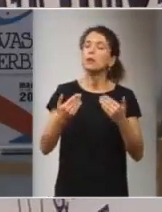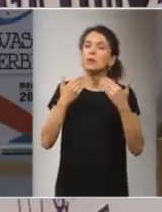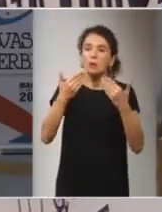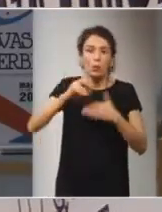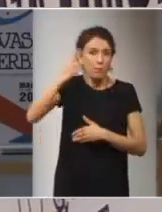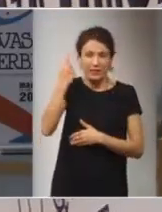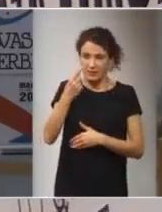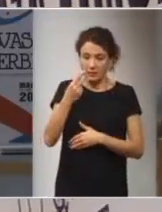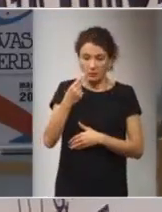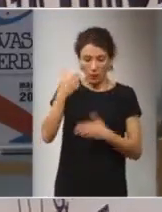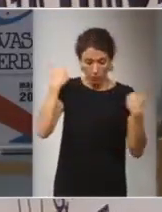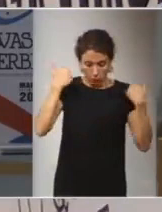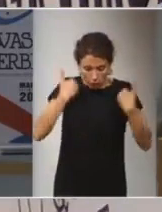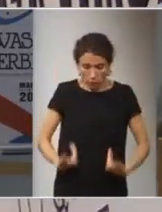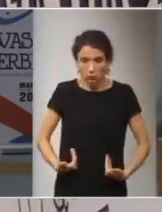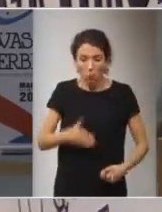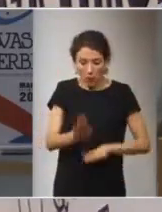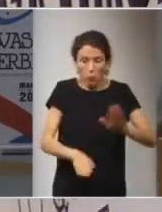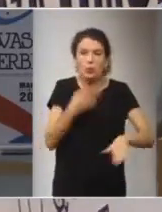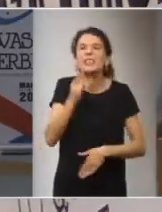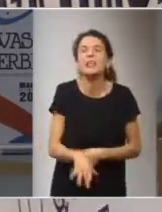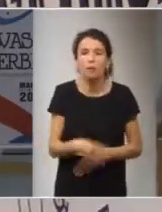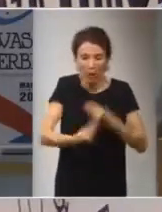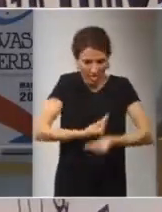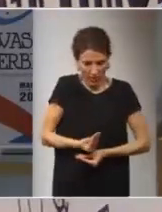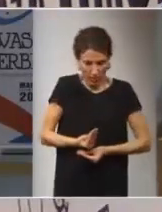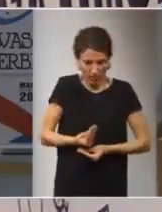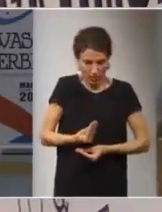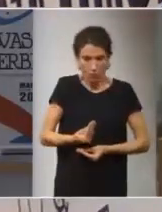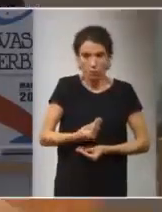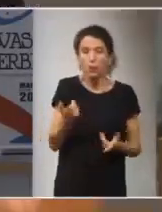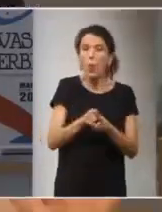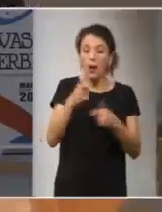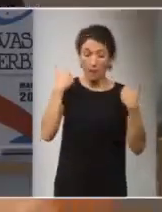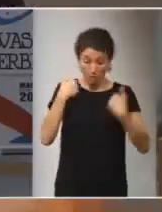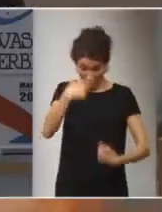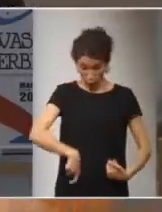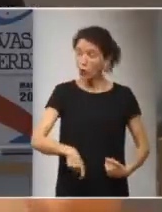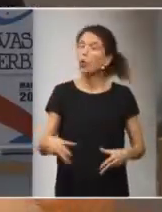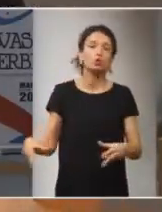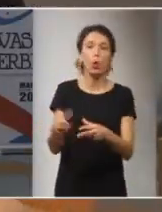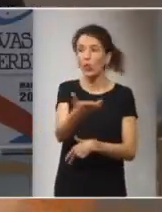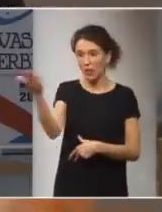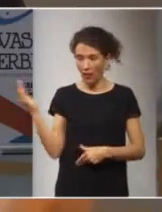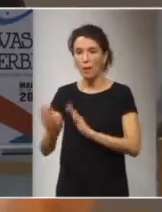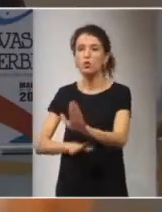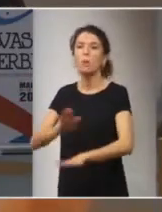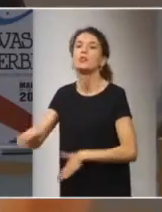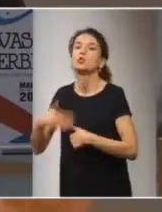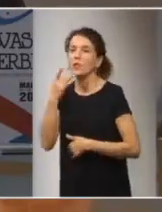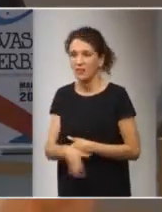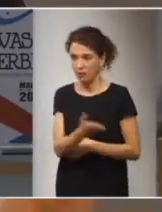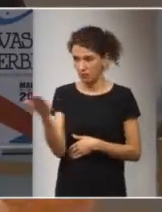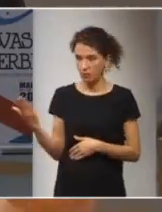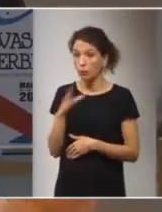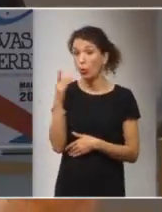es definir quién va a ser el sujeto que va a dar esos pasos quién va a ser en este caso no la persona sino las sociedades que van a dar esos pasos porque